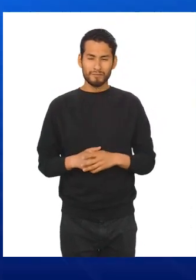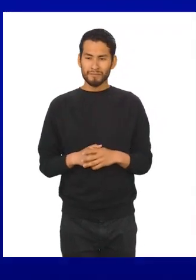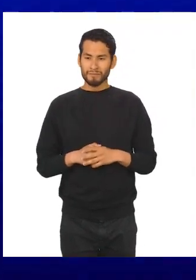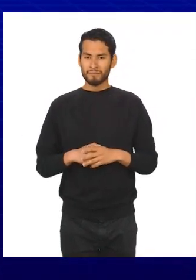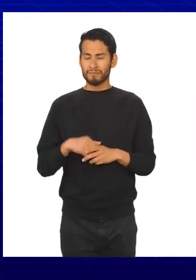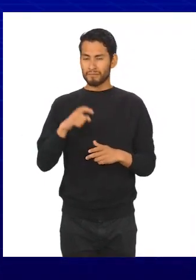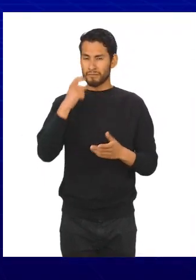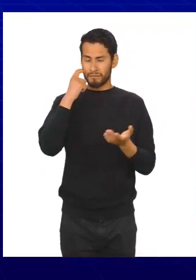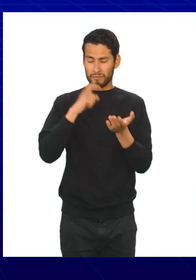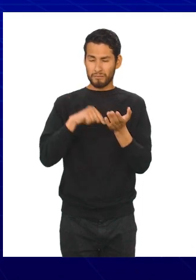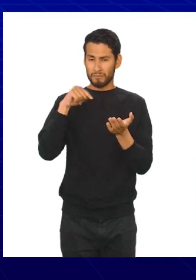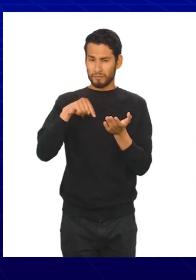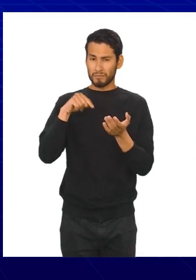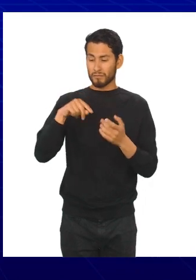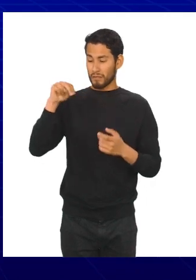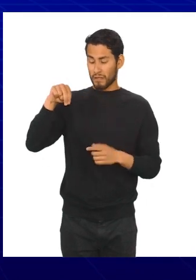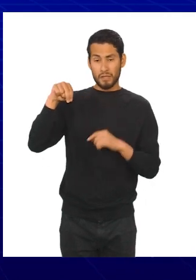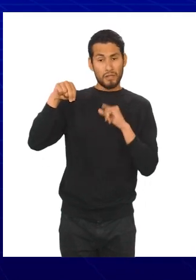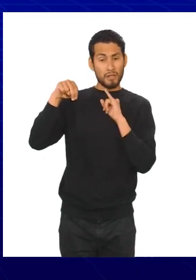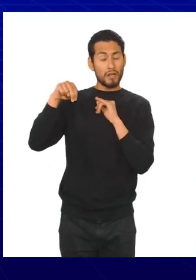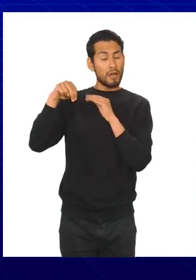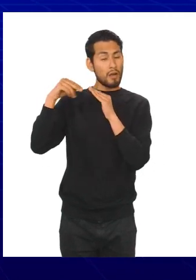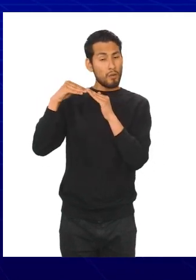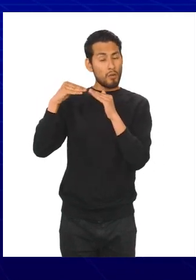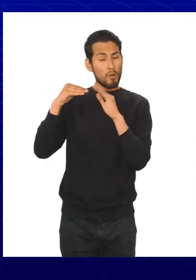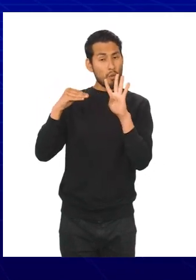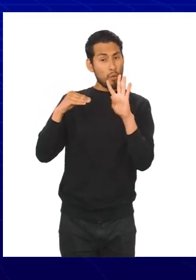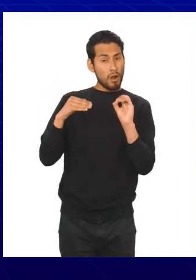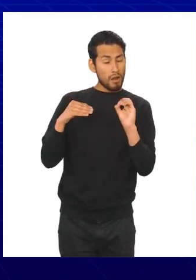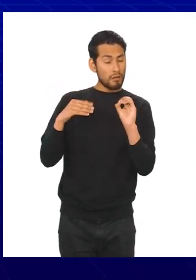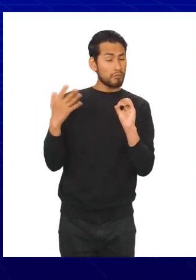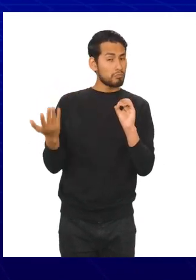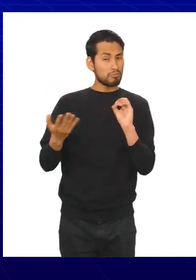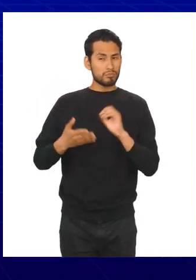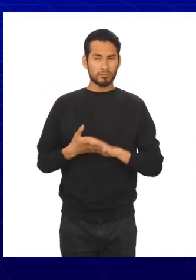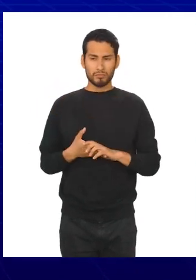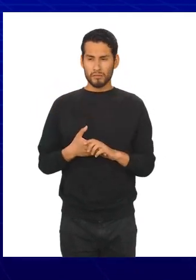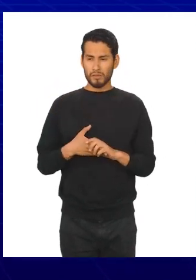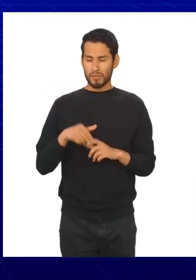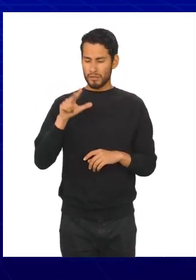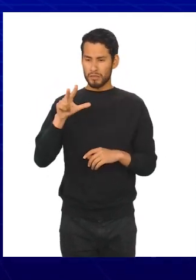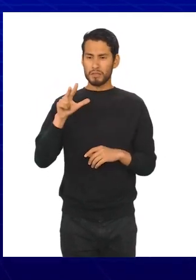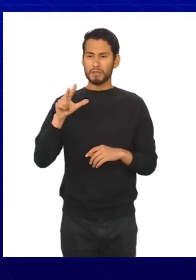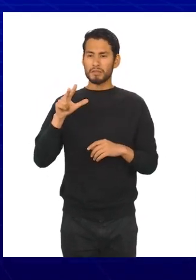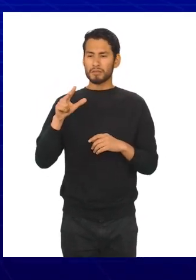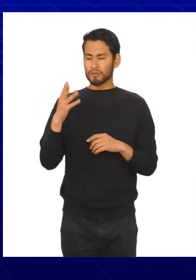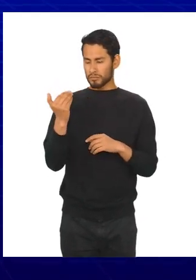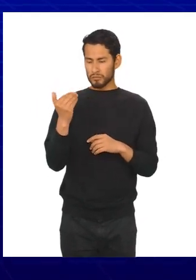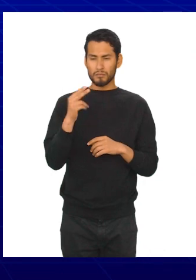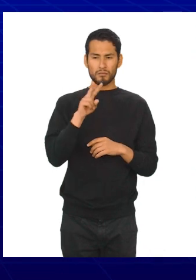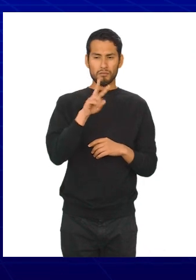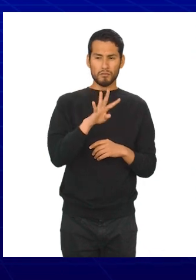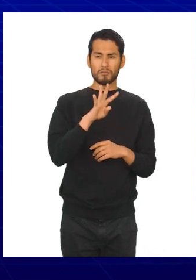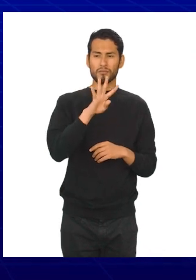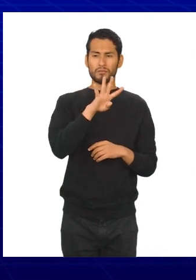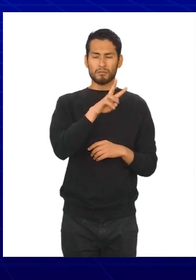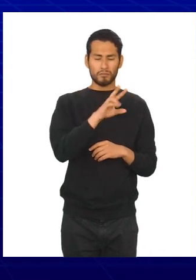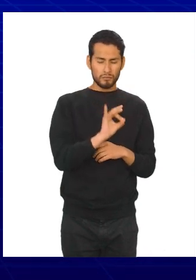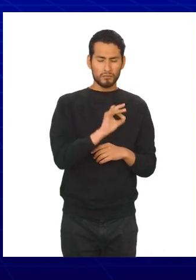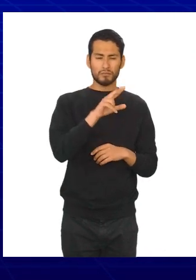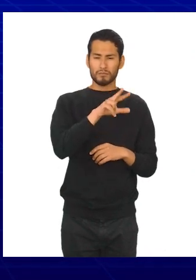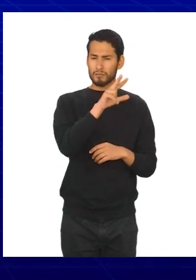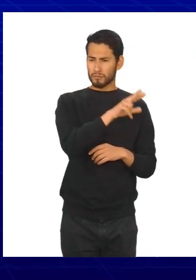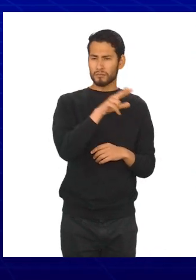paso. Considerando nuevamente que n es igual a 40, entonces tenemos 3, 15, 24,